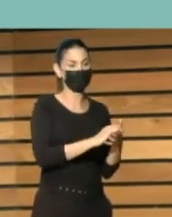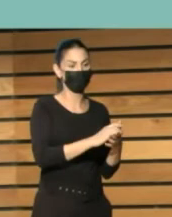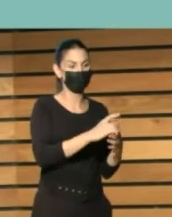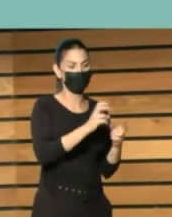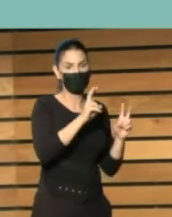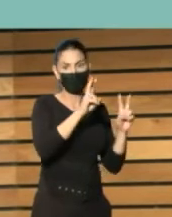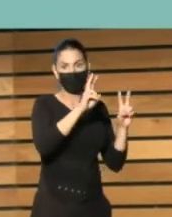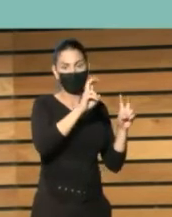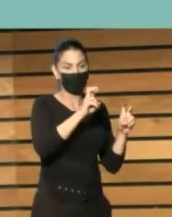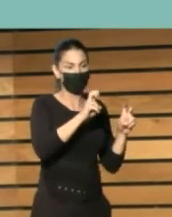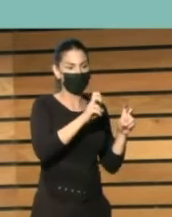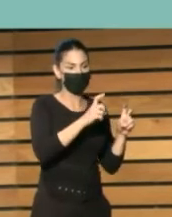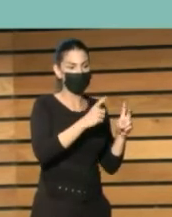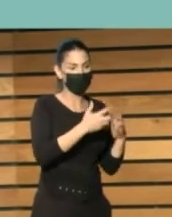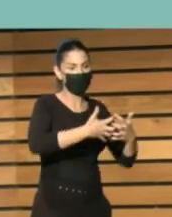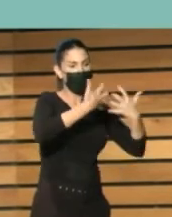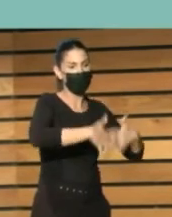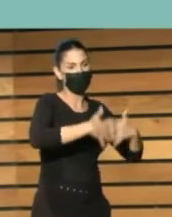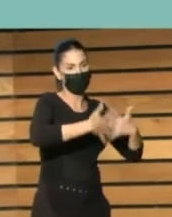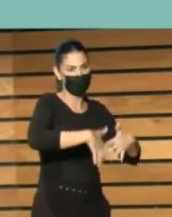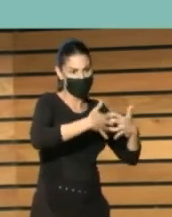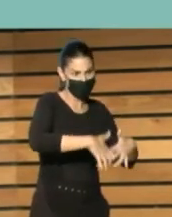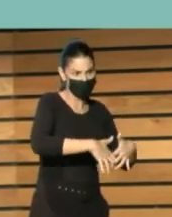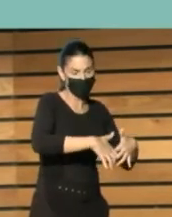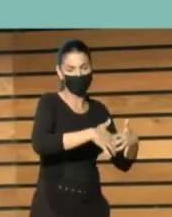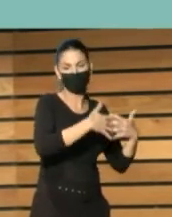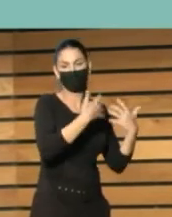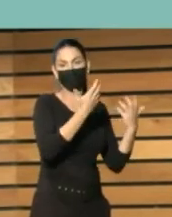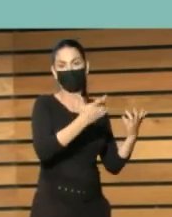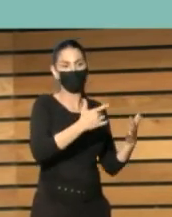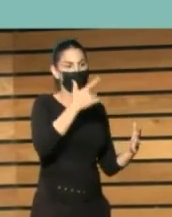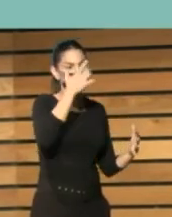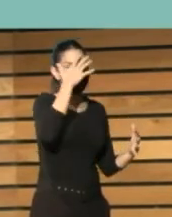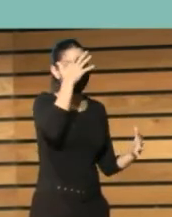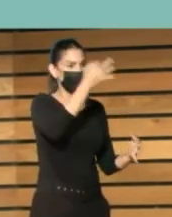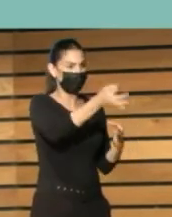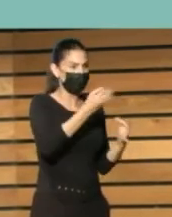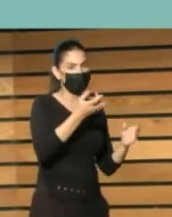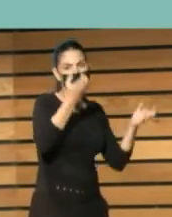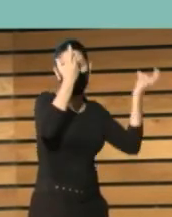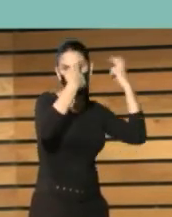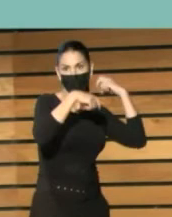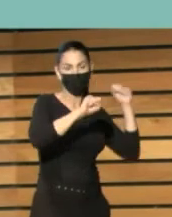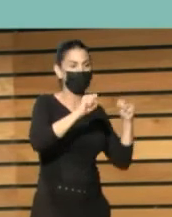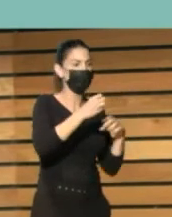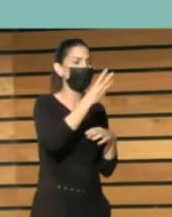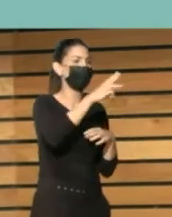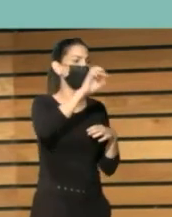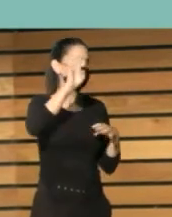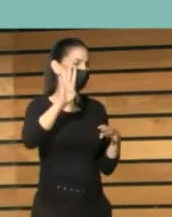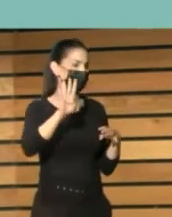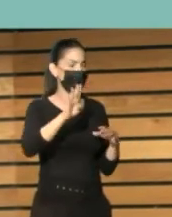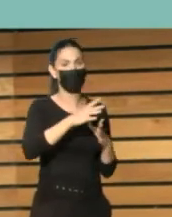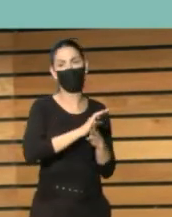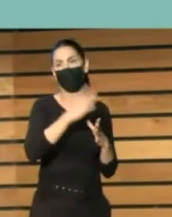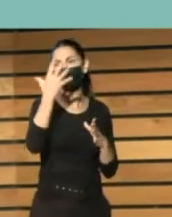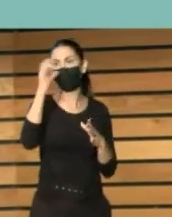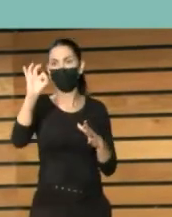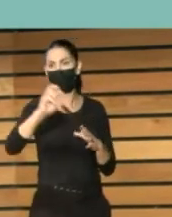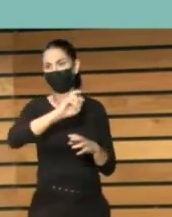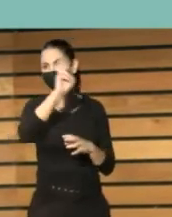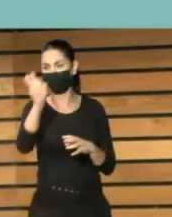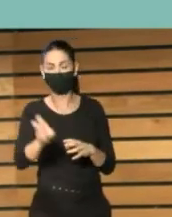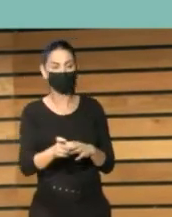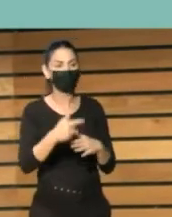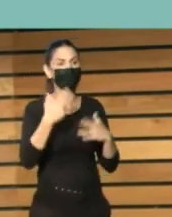formatos automatizados, como el formato MARC, con metadatos de protocolos, como el 3950, etc. Cuando hablamos de una